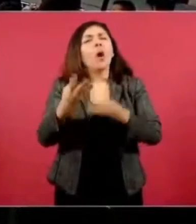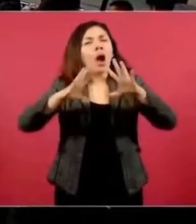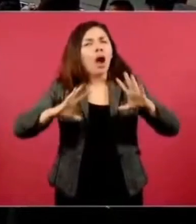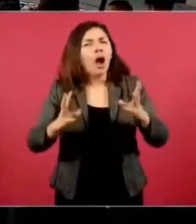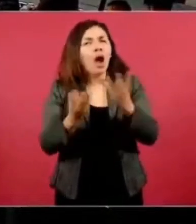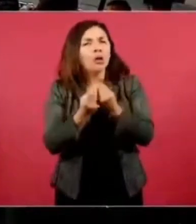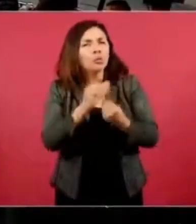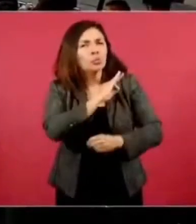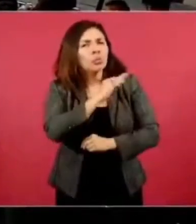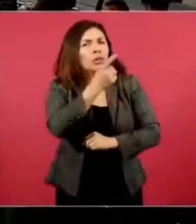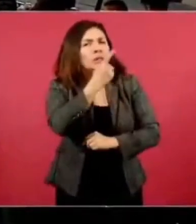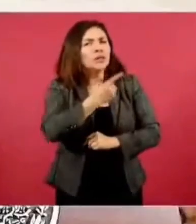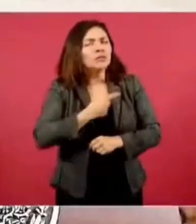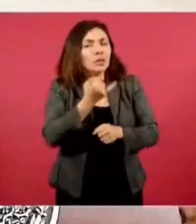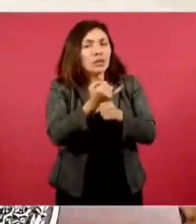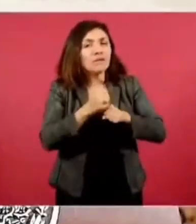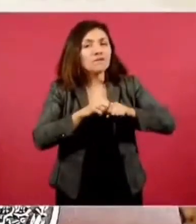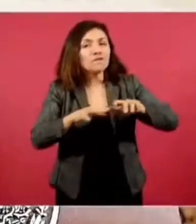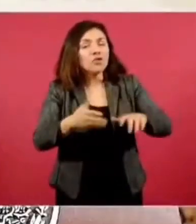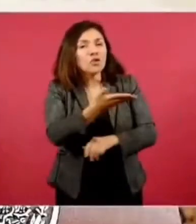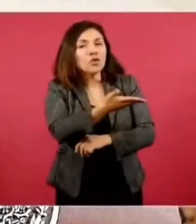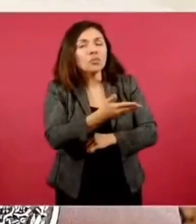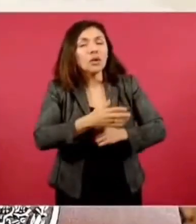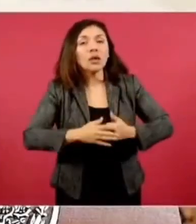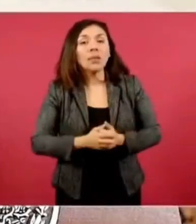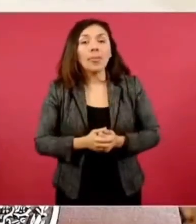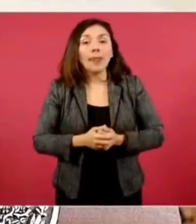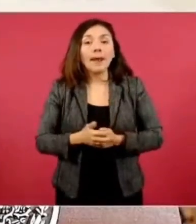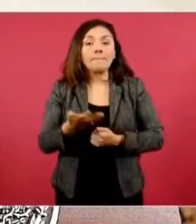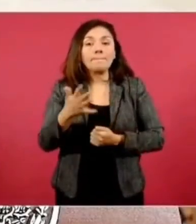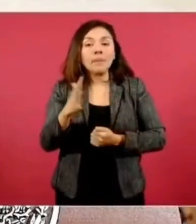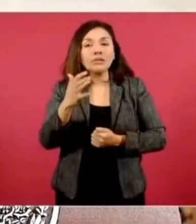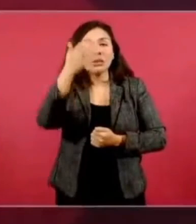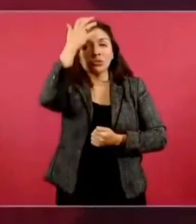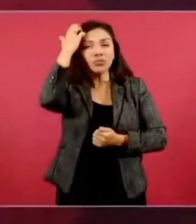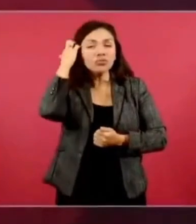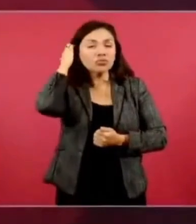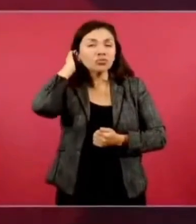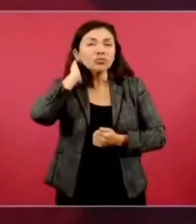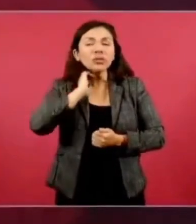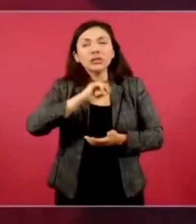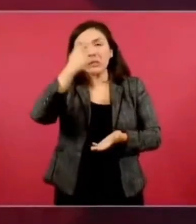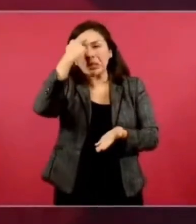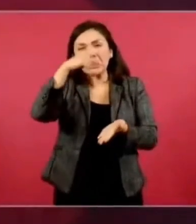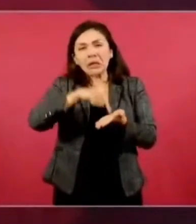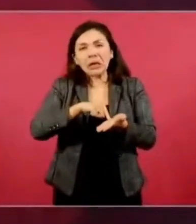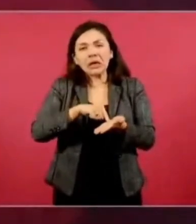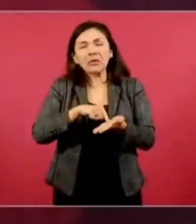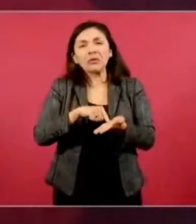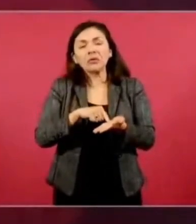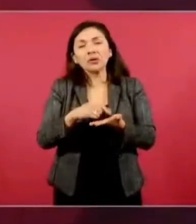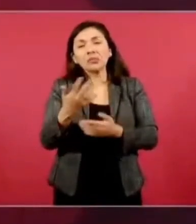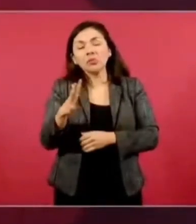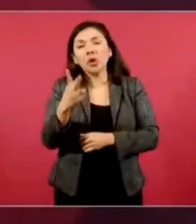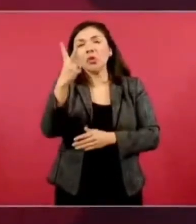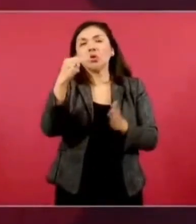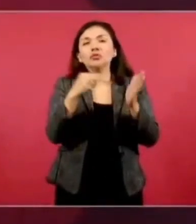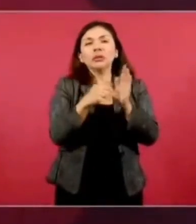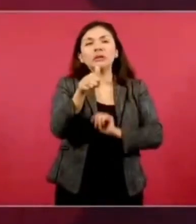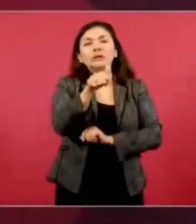el informe, como dos mil seiscientos pesos